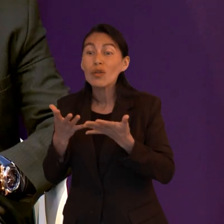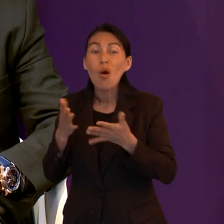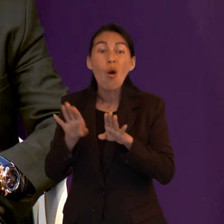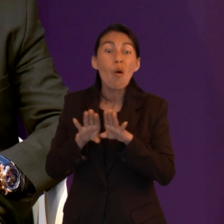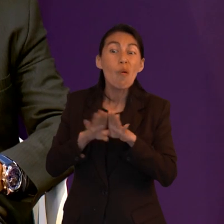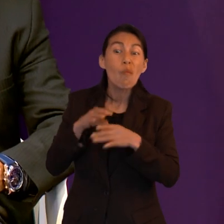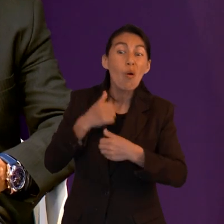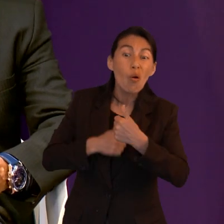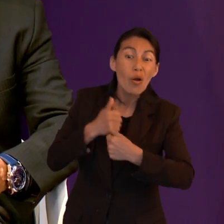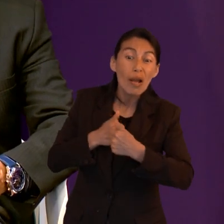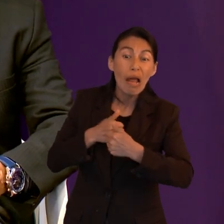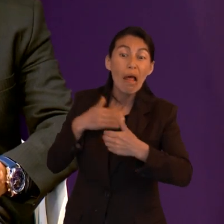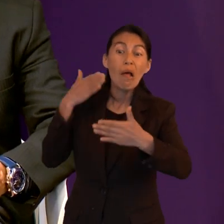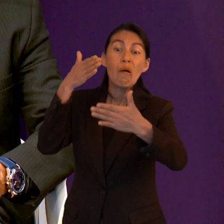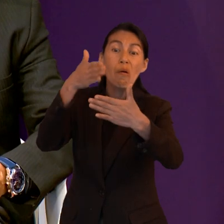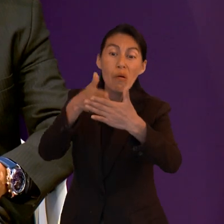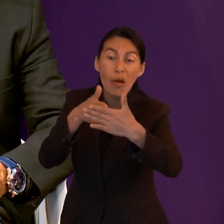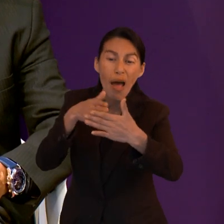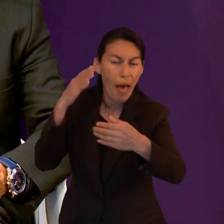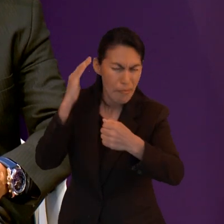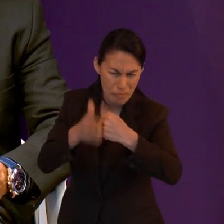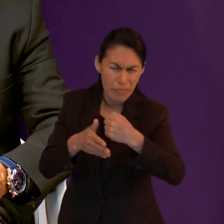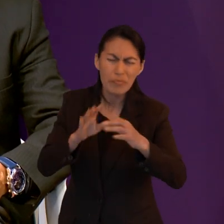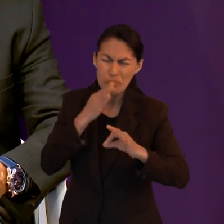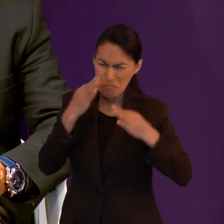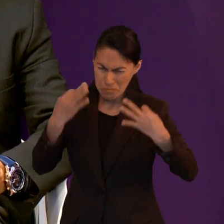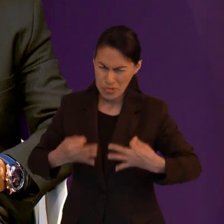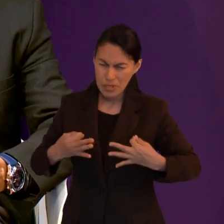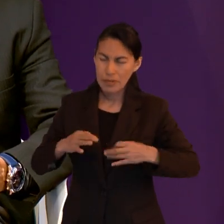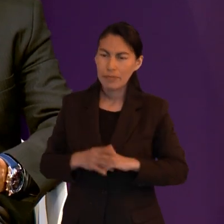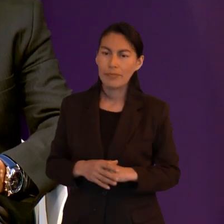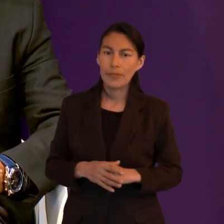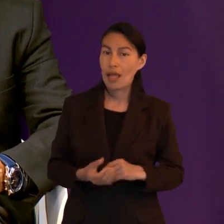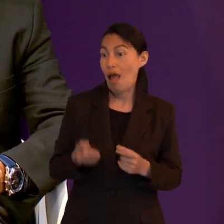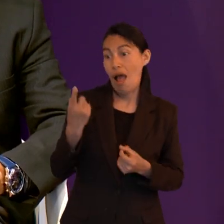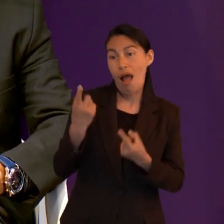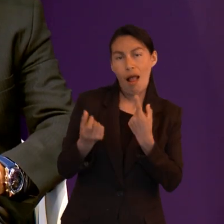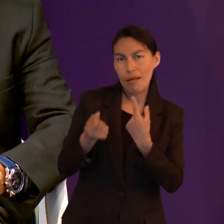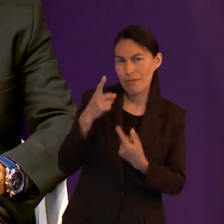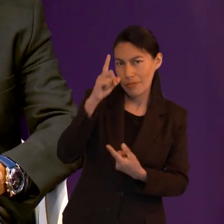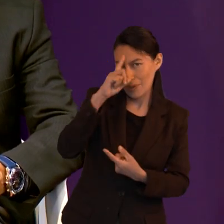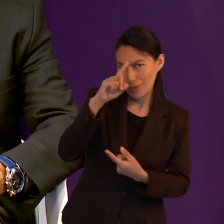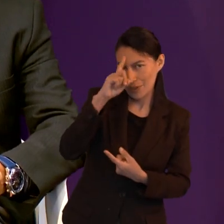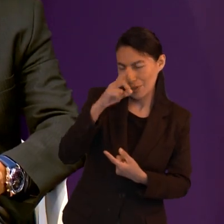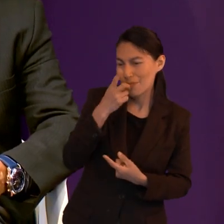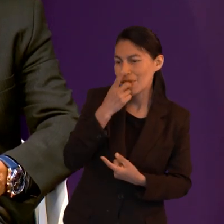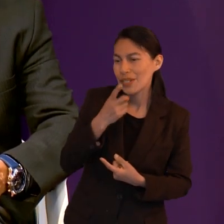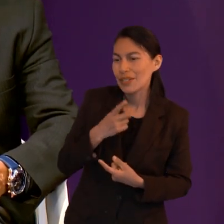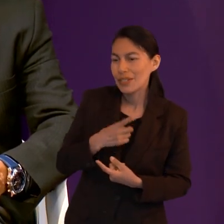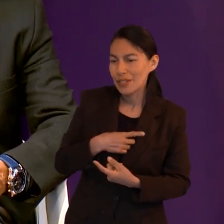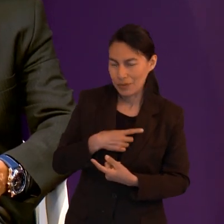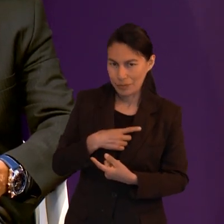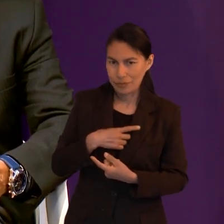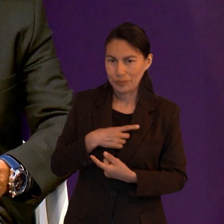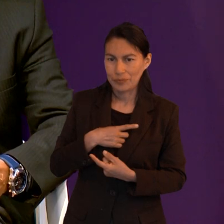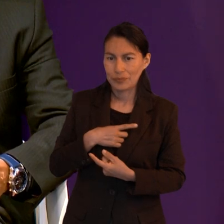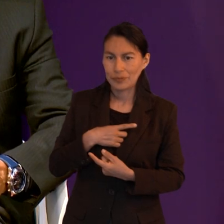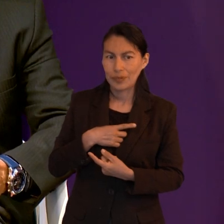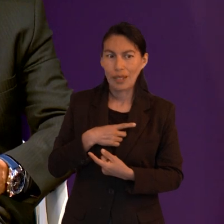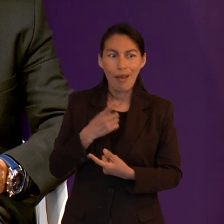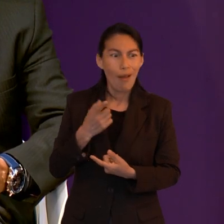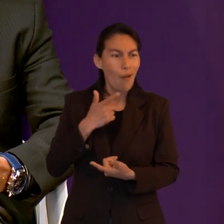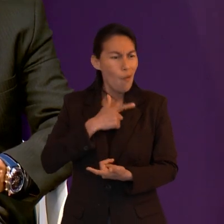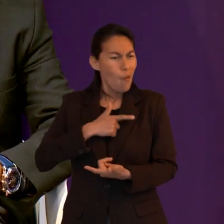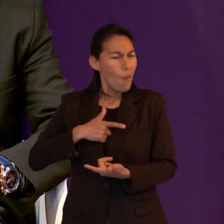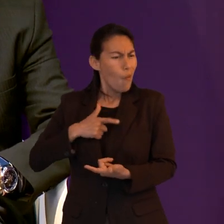dime el secreto para correr y no quedarse a medias o lograrlo terminar bien y me